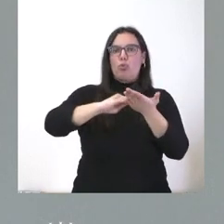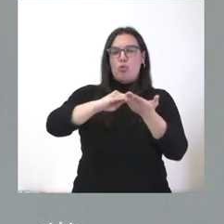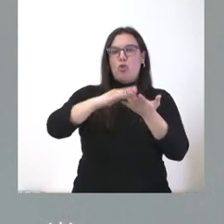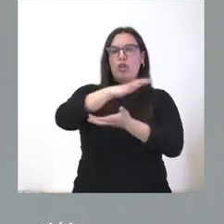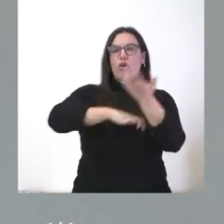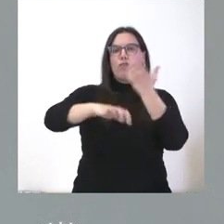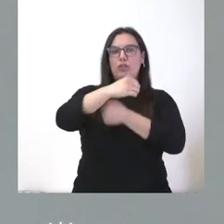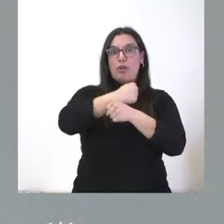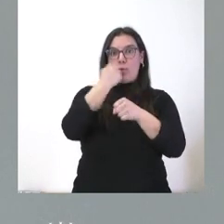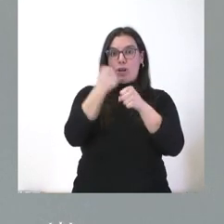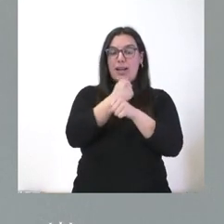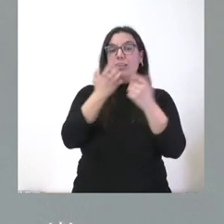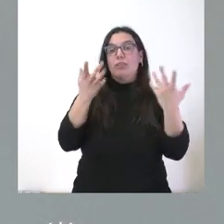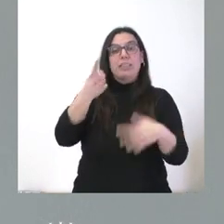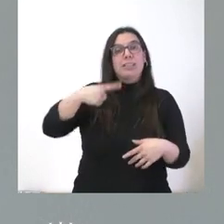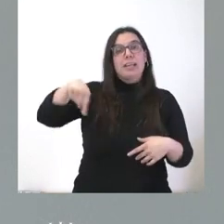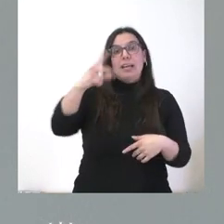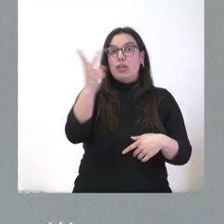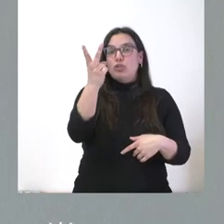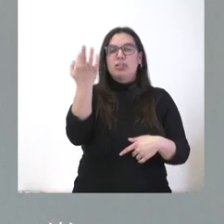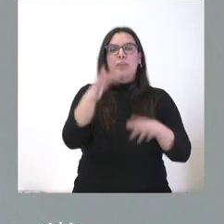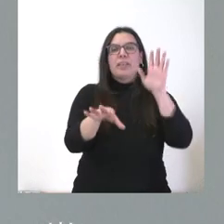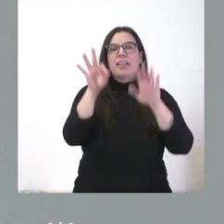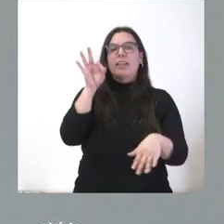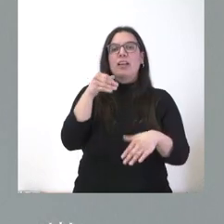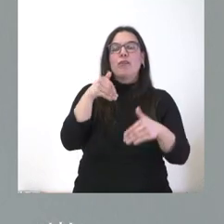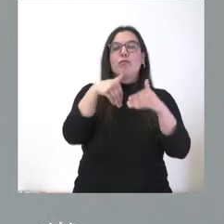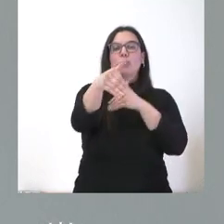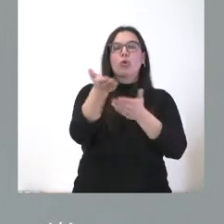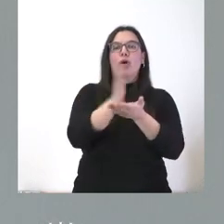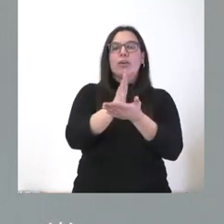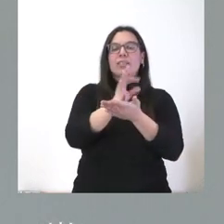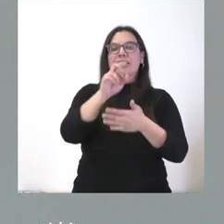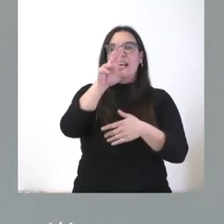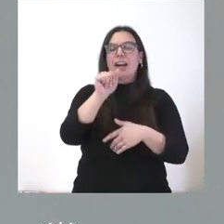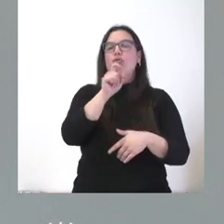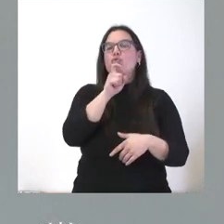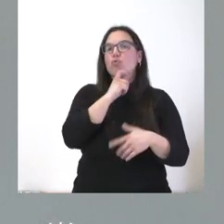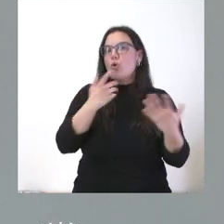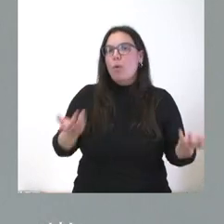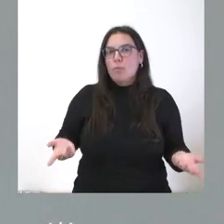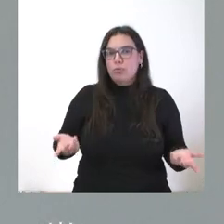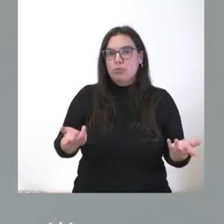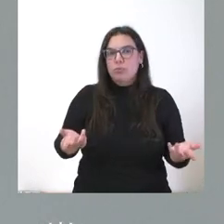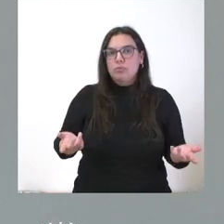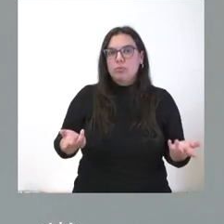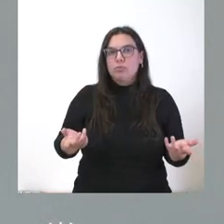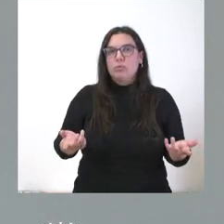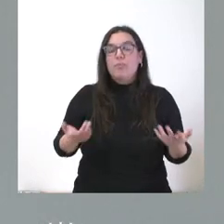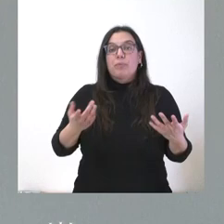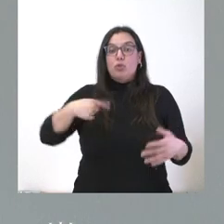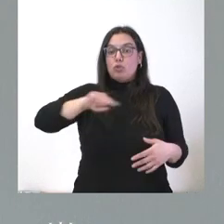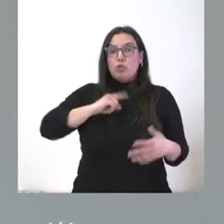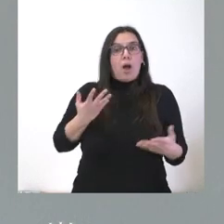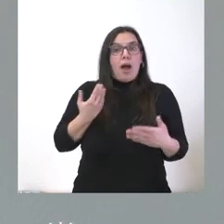conflictos laborales. Por tanto, tienen que ser esas organizaciones las que determinan el futuro de cómo quieren que sean esos conflictos colectivos. Nosotros estamos aquí